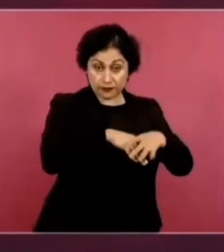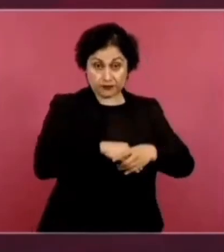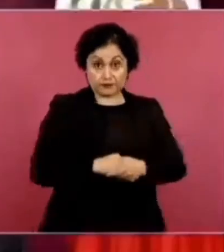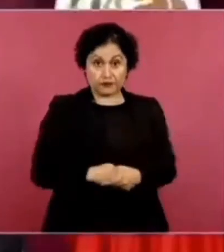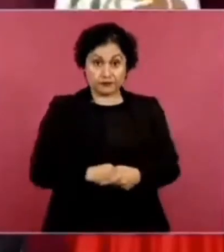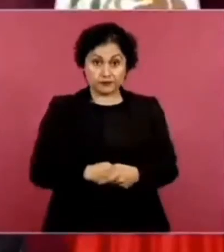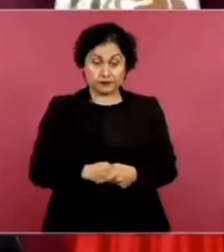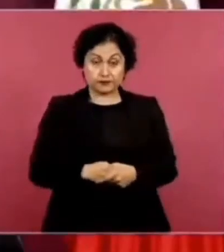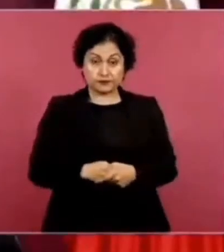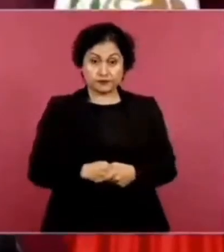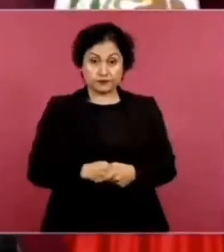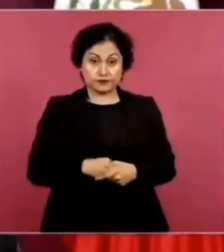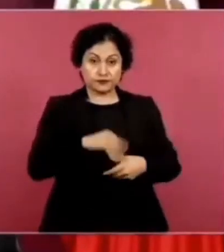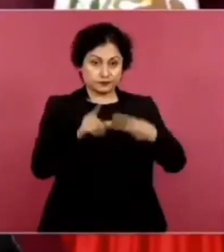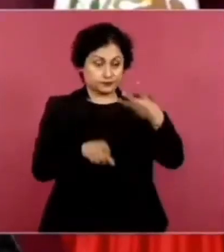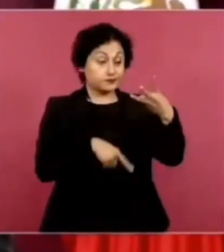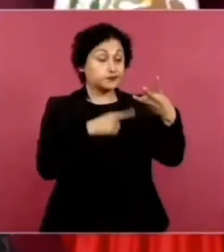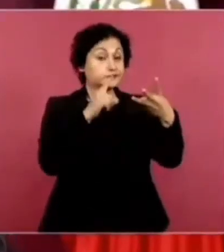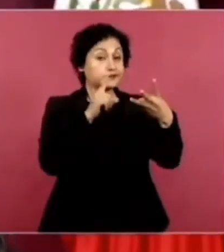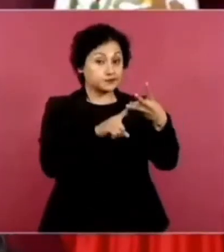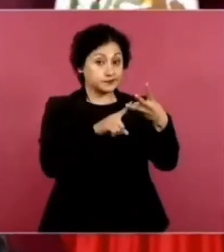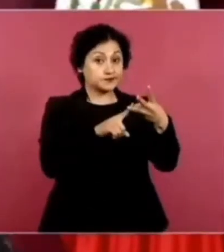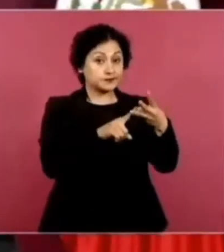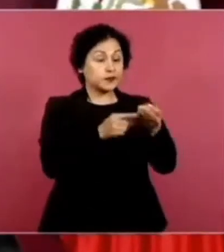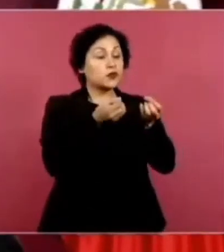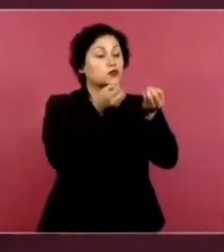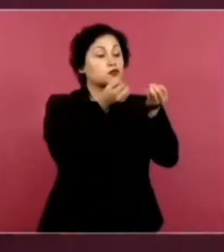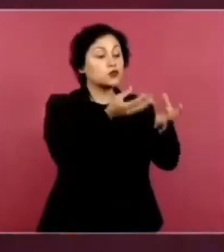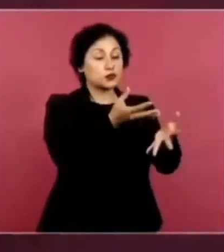Y lo tercero, amor.